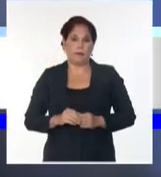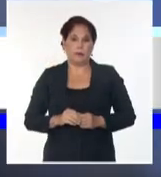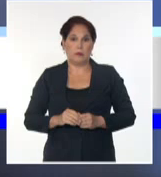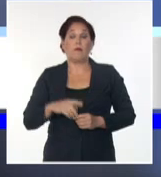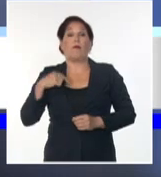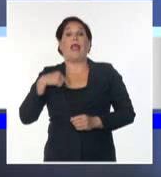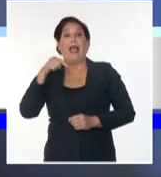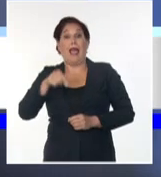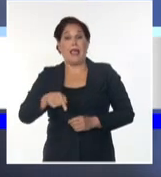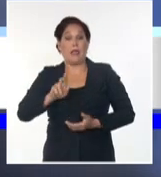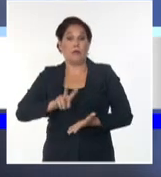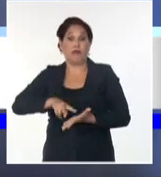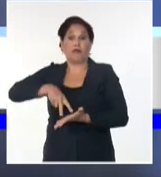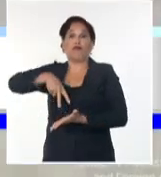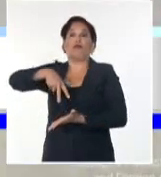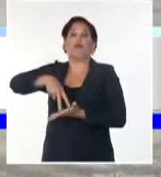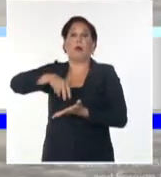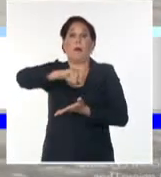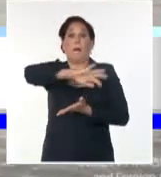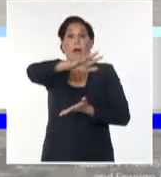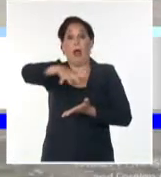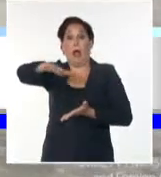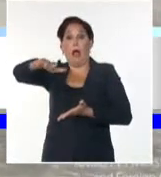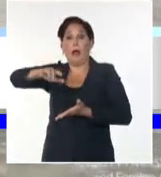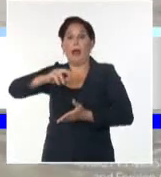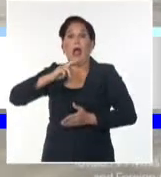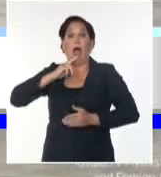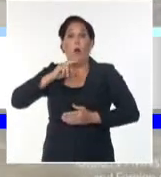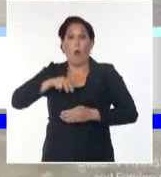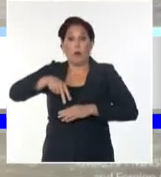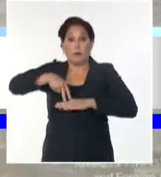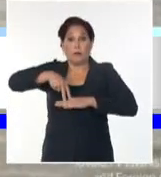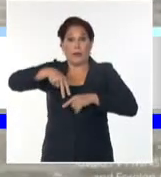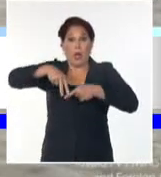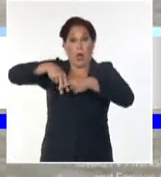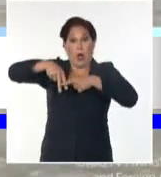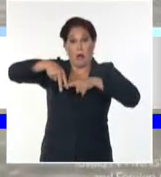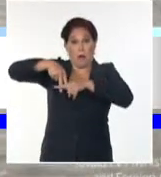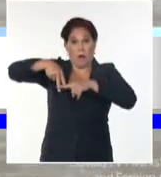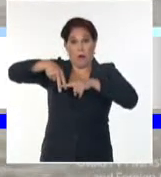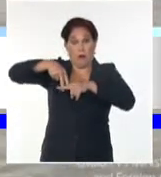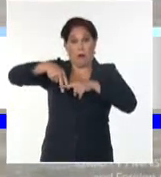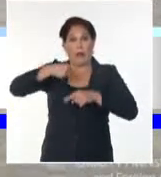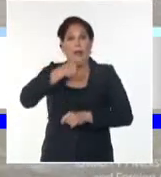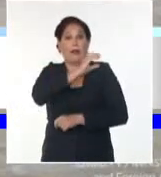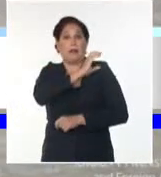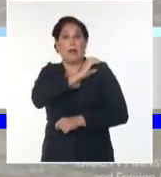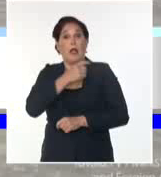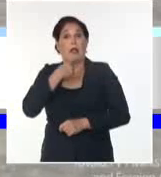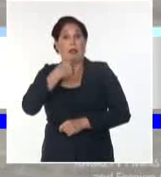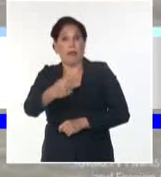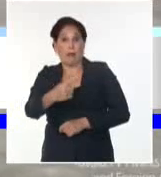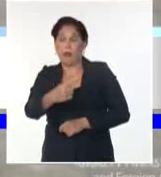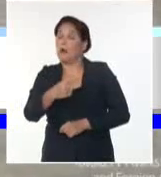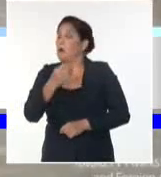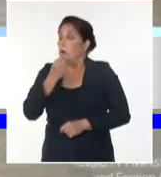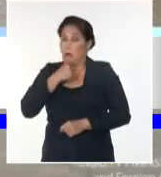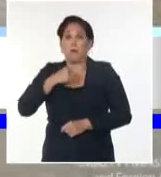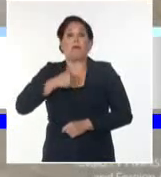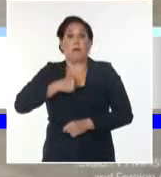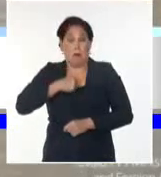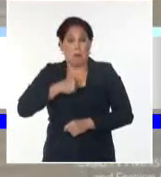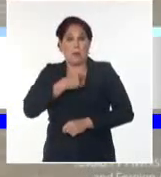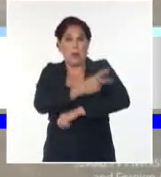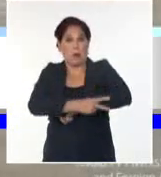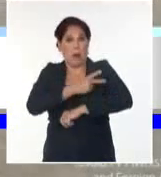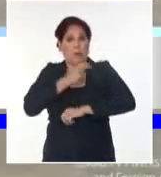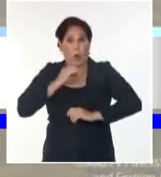Desde un podio sumergido en el océano, con el agua hasta las rodillas, el canciller alertaba que su país podría ser borrado de la faz de la tierra por